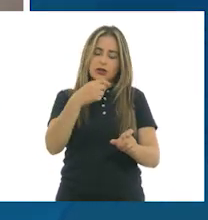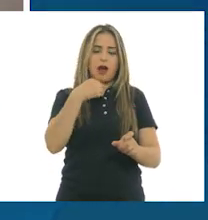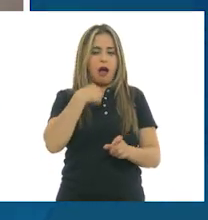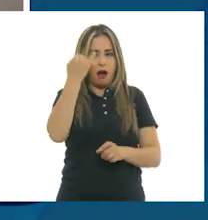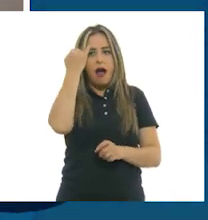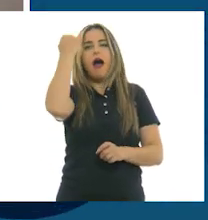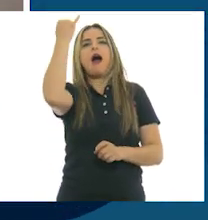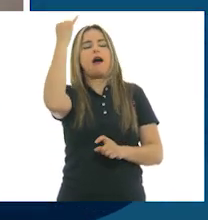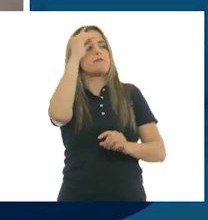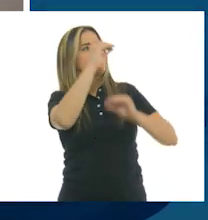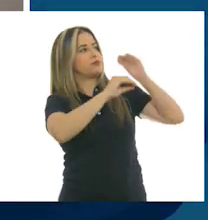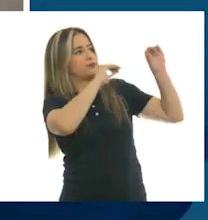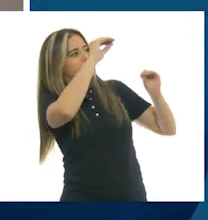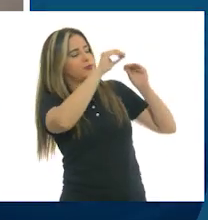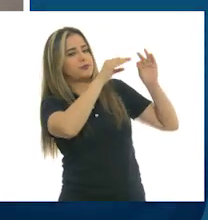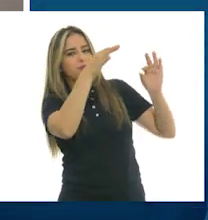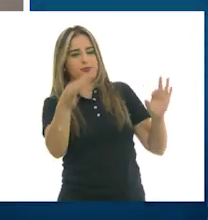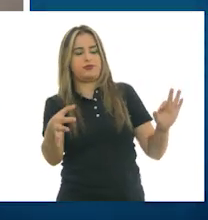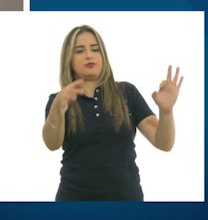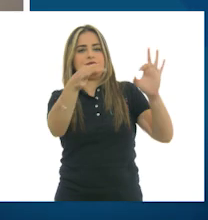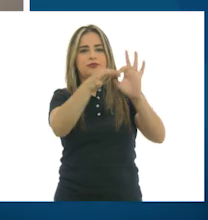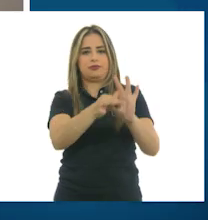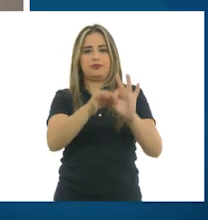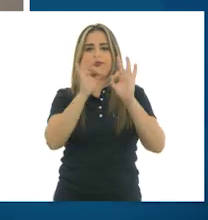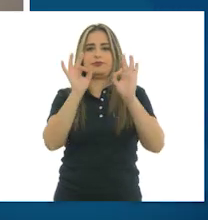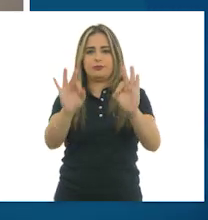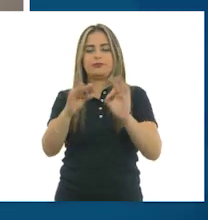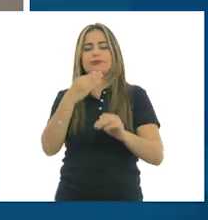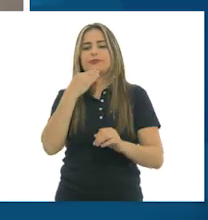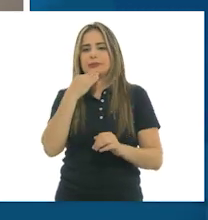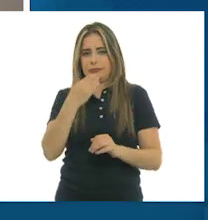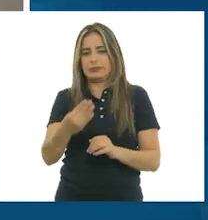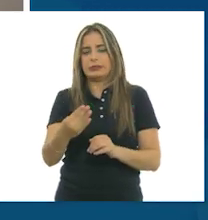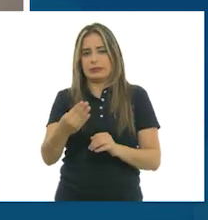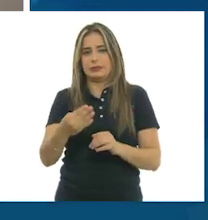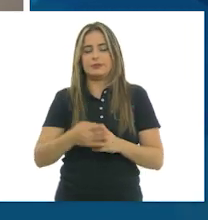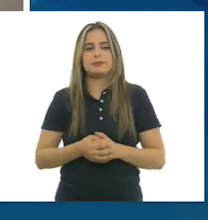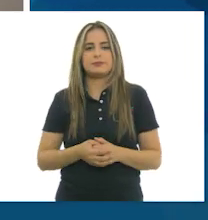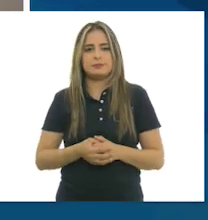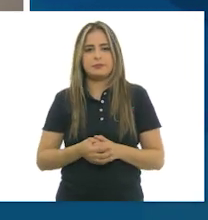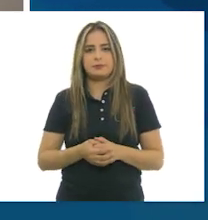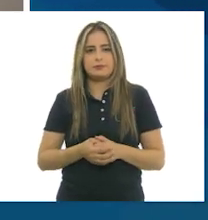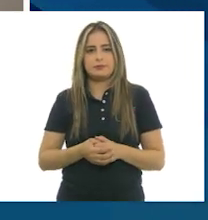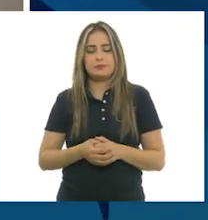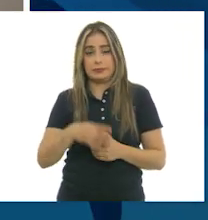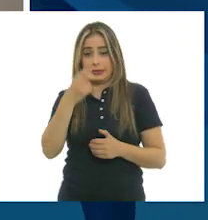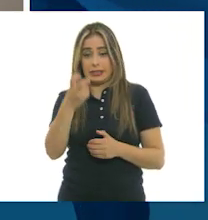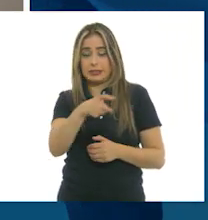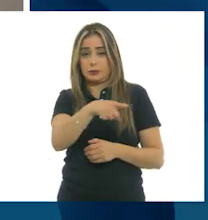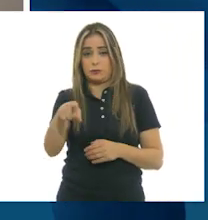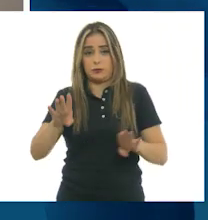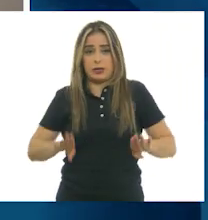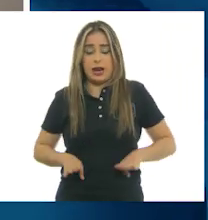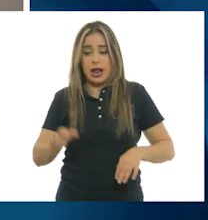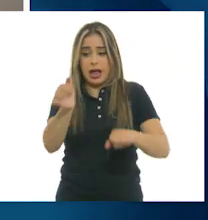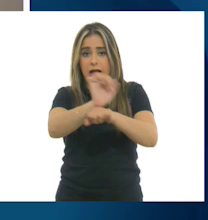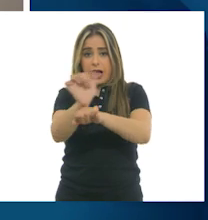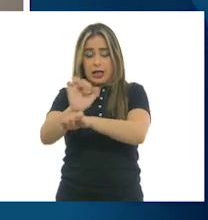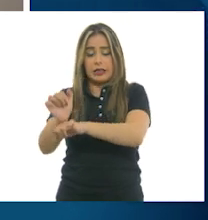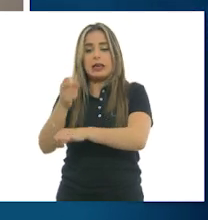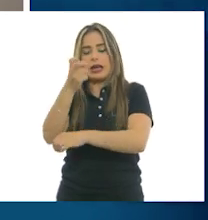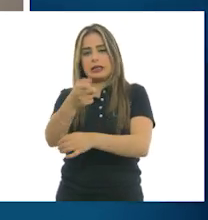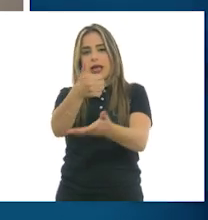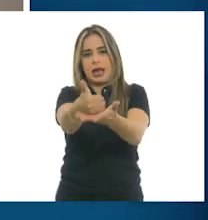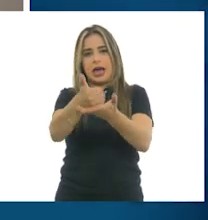cosas en relación a sus rasgos de carácter. Son lo que nos van a ayudar a ponerlo a jugar